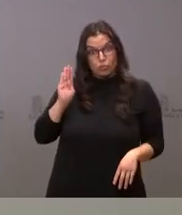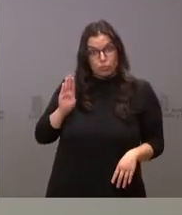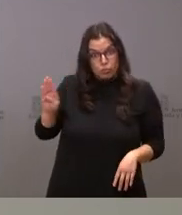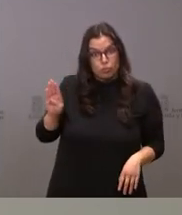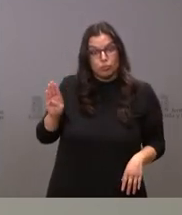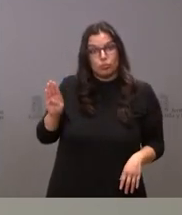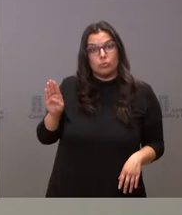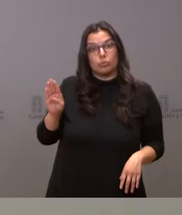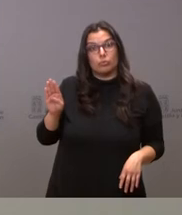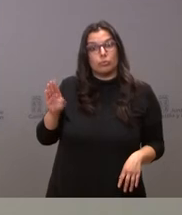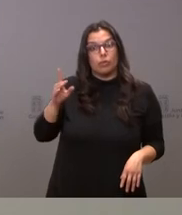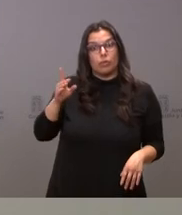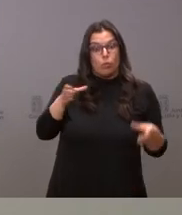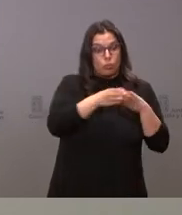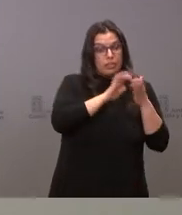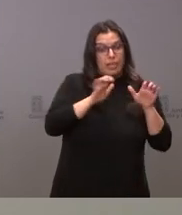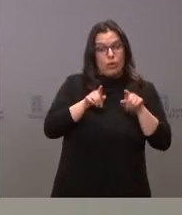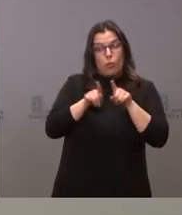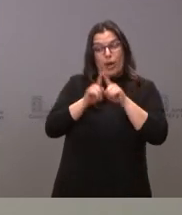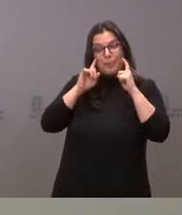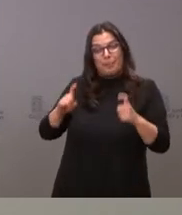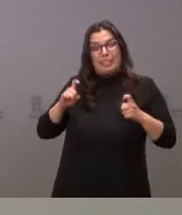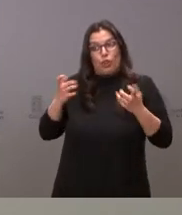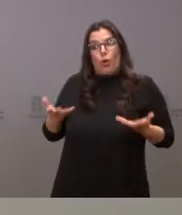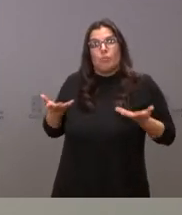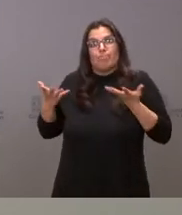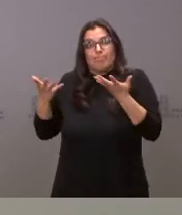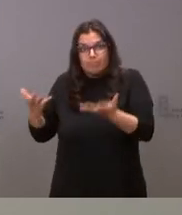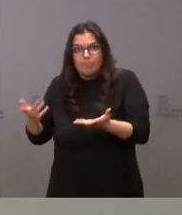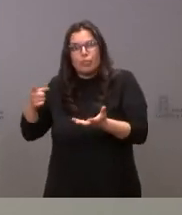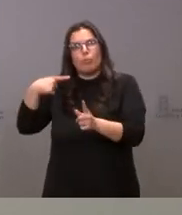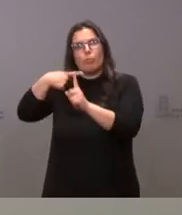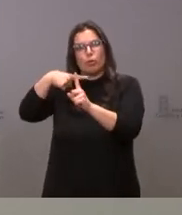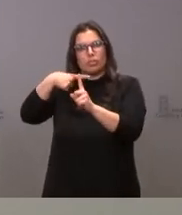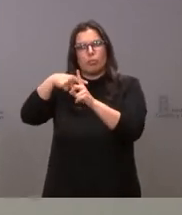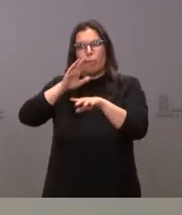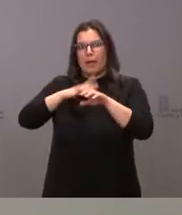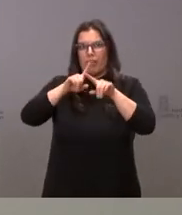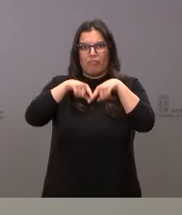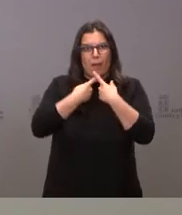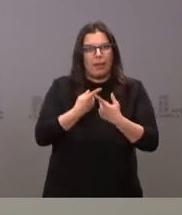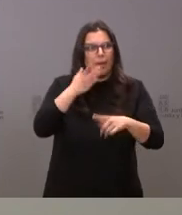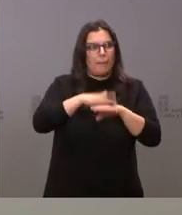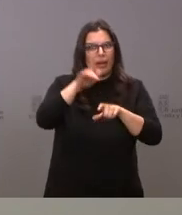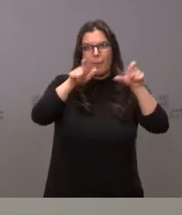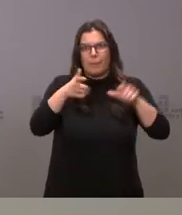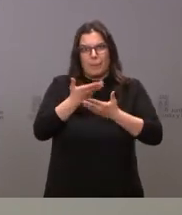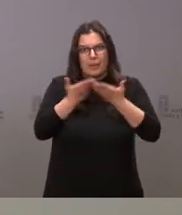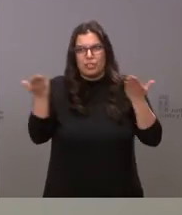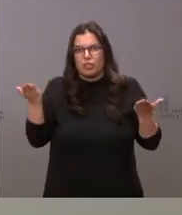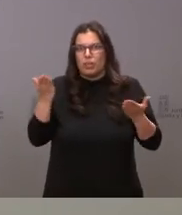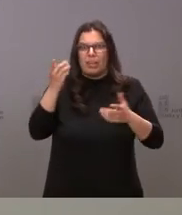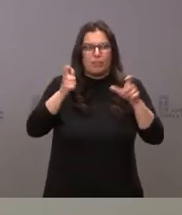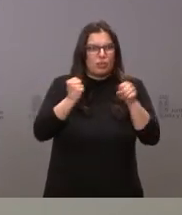aportación de la Junta de Castilla y León sería positiva para muchísimas familias, para muchísimos ciudadanos, para muchos